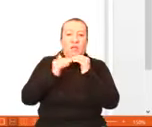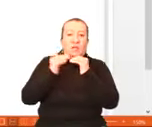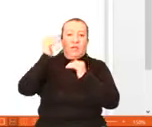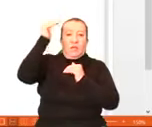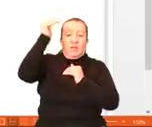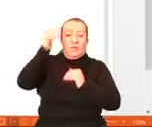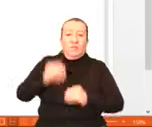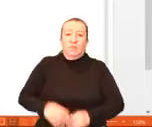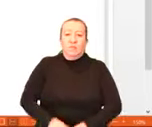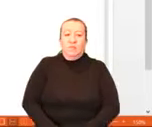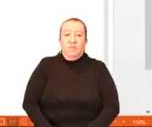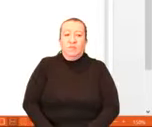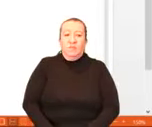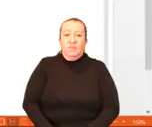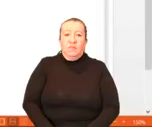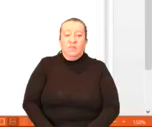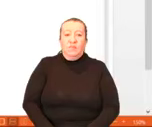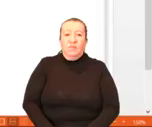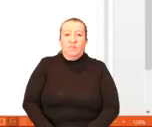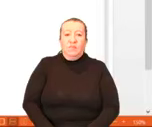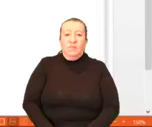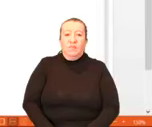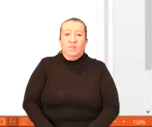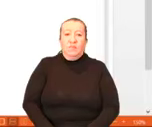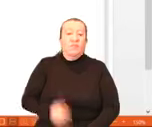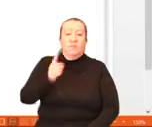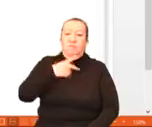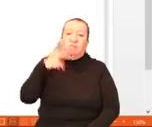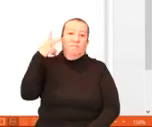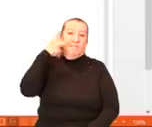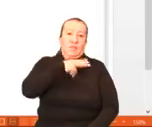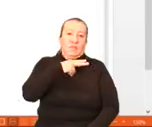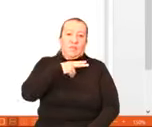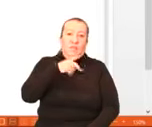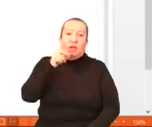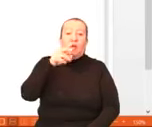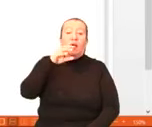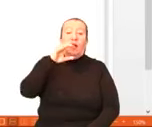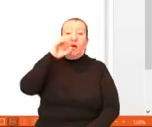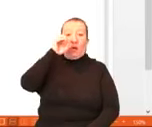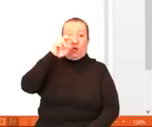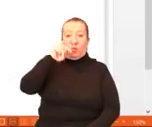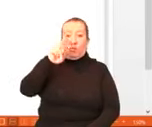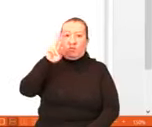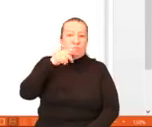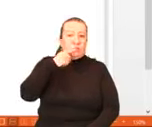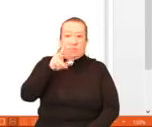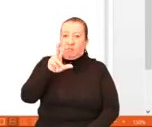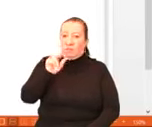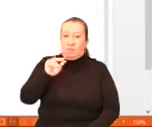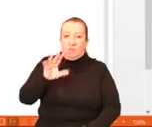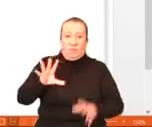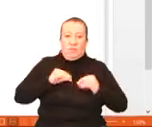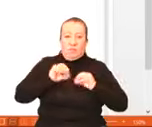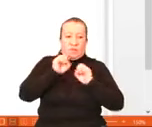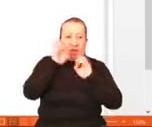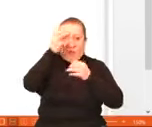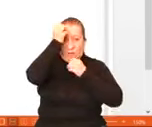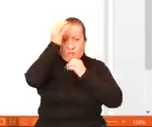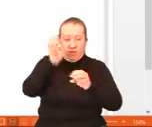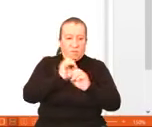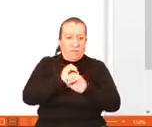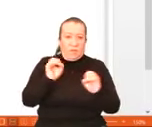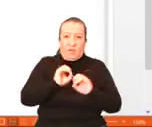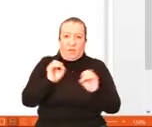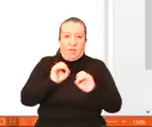en la industria de petróleo y gas a nivel internacional. Es mentira que Naciones Unidas haya encontrado sobreprecio. Ya lo han escuchado como decir una verdad